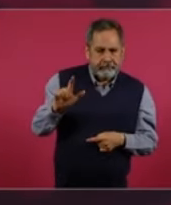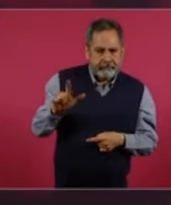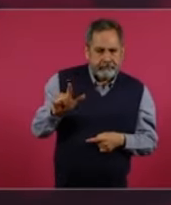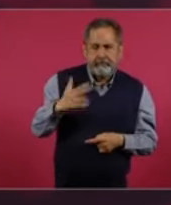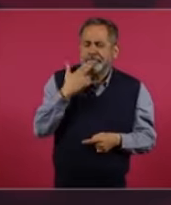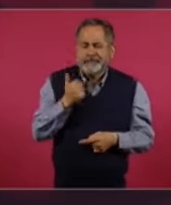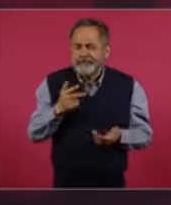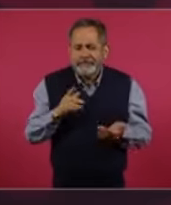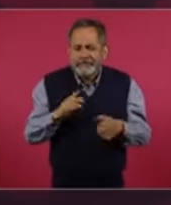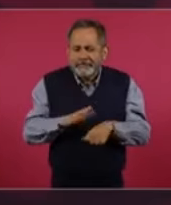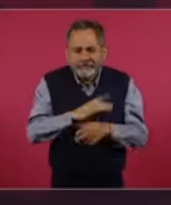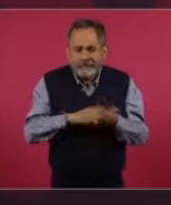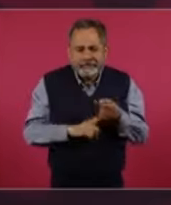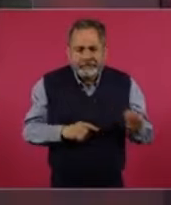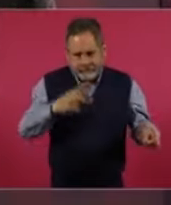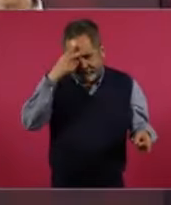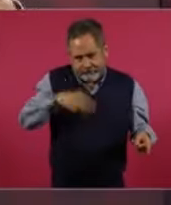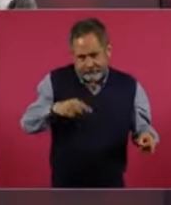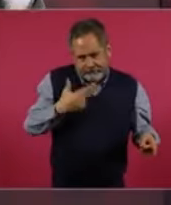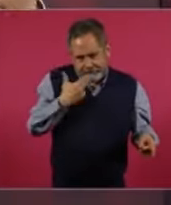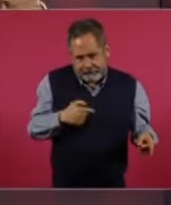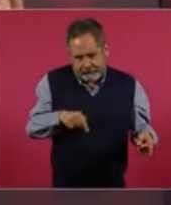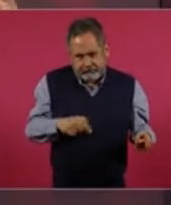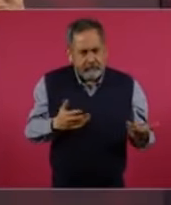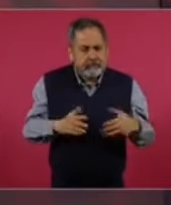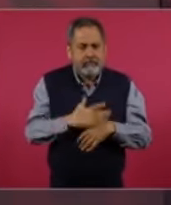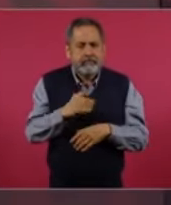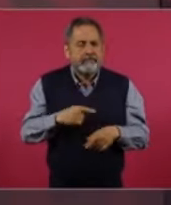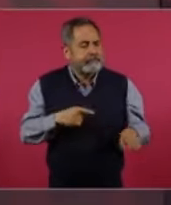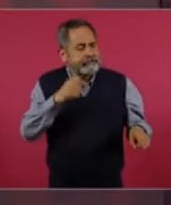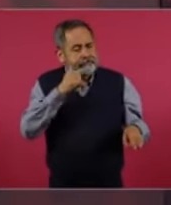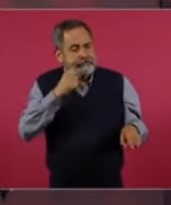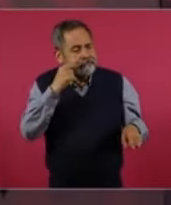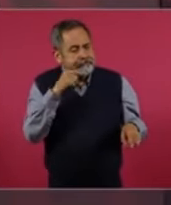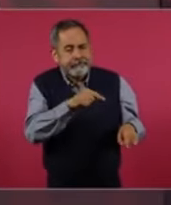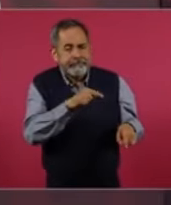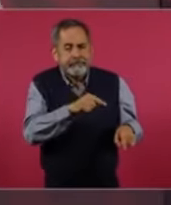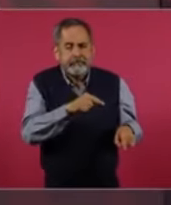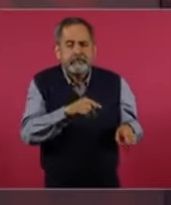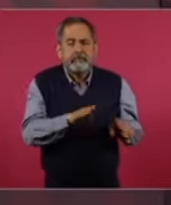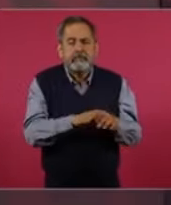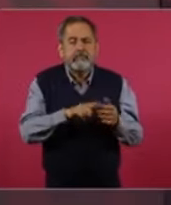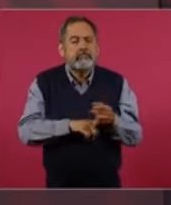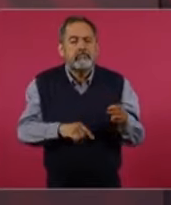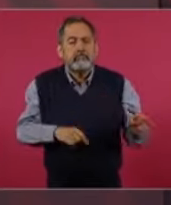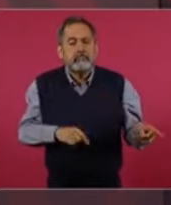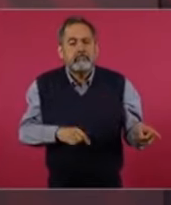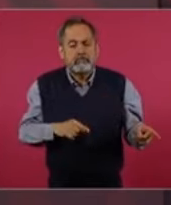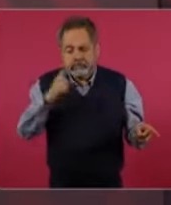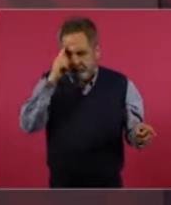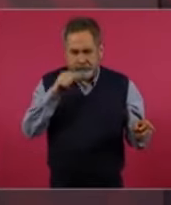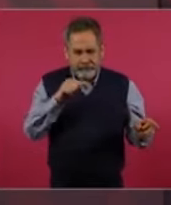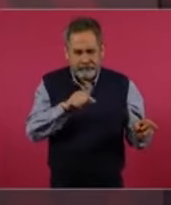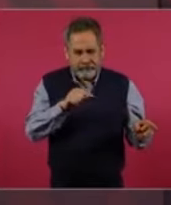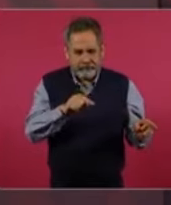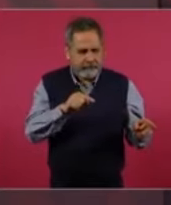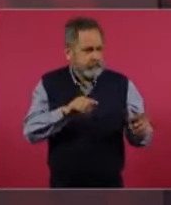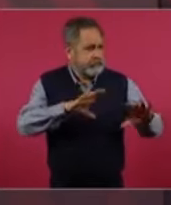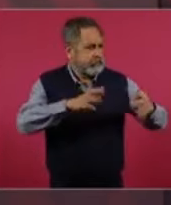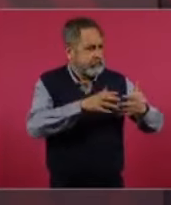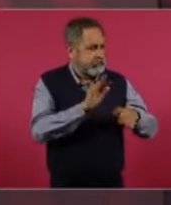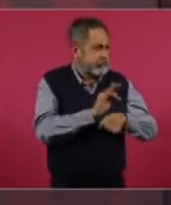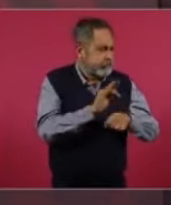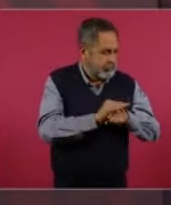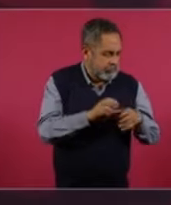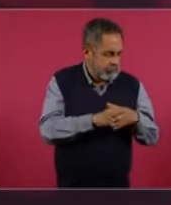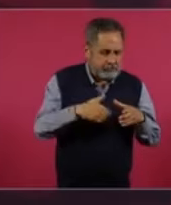México?, además de que el diseño siempre está pensado para beneficio de las minorías. Entonces,